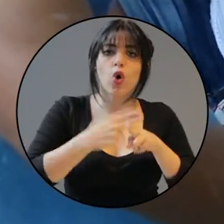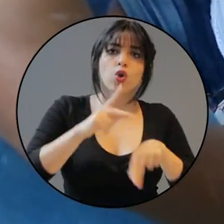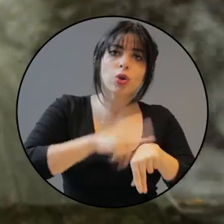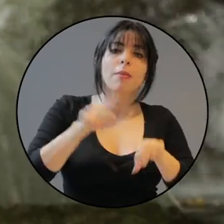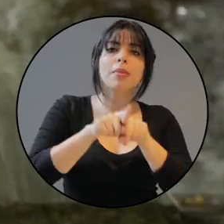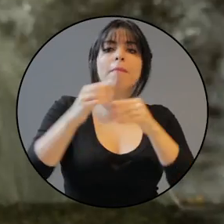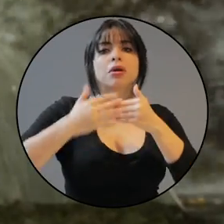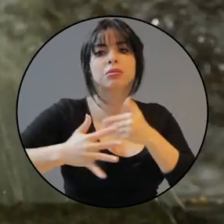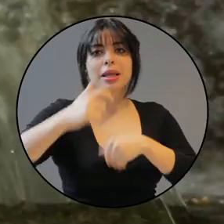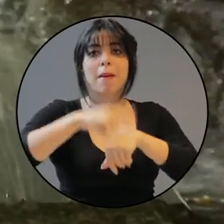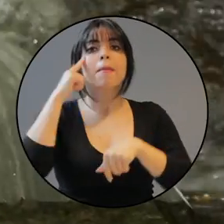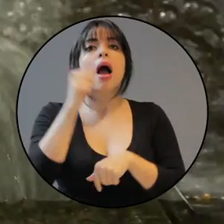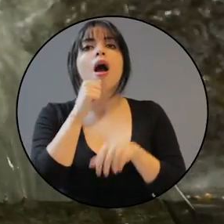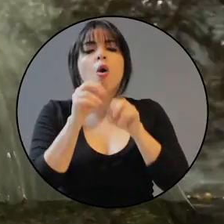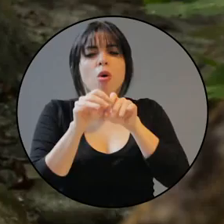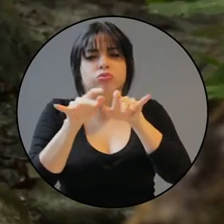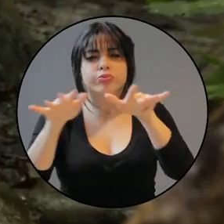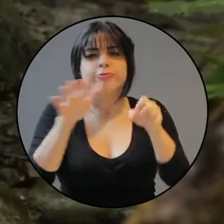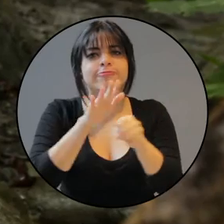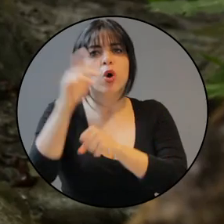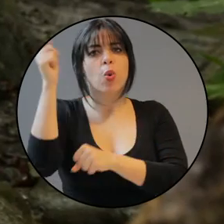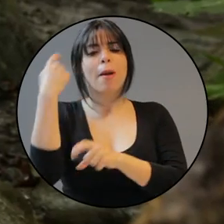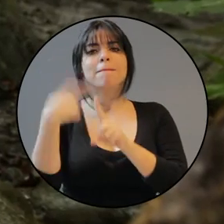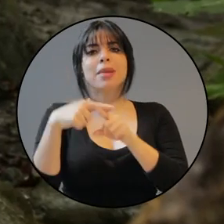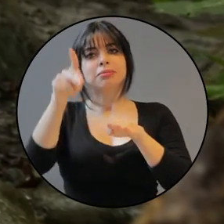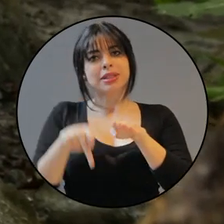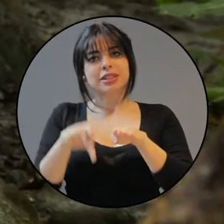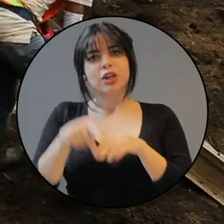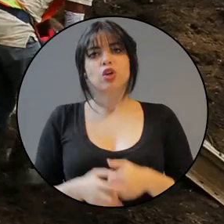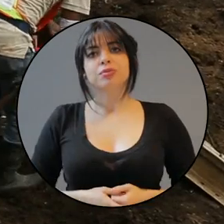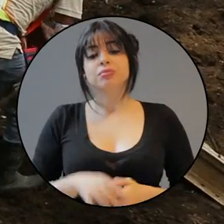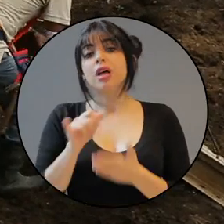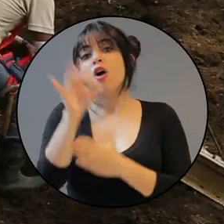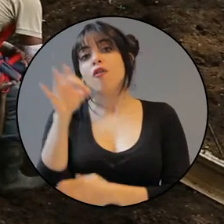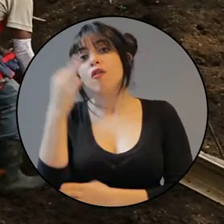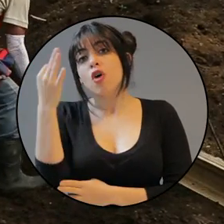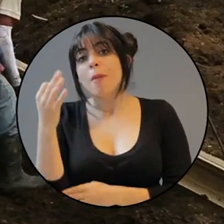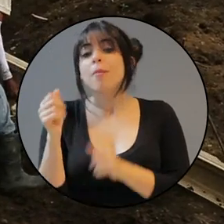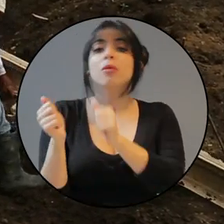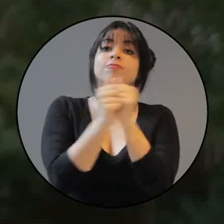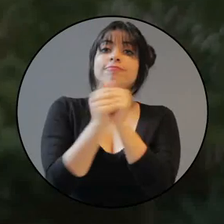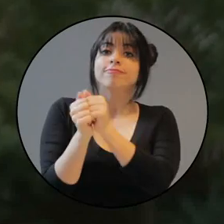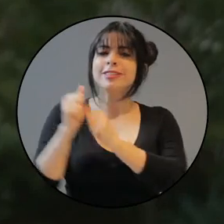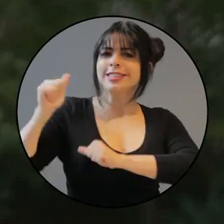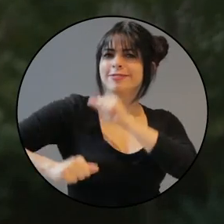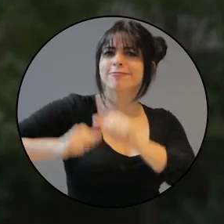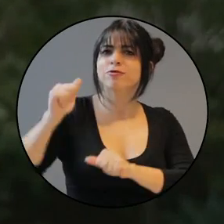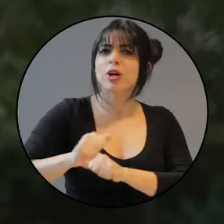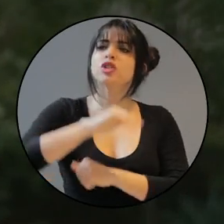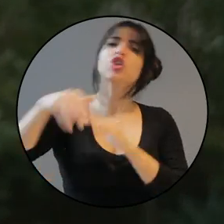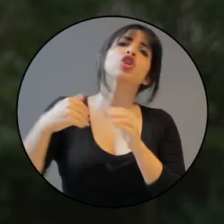largo plazo para que el agua llegue a todos los rincones de Guanacaste y el Pacífico. De esta manera, junto con el